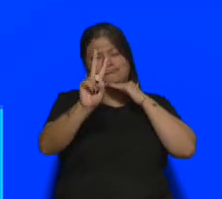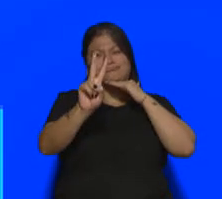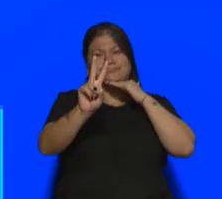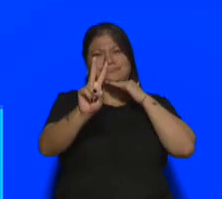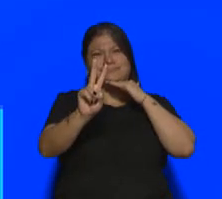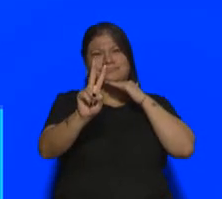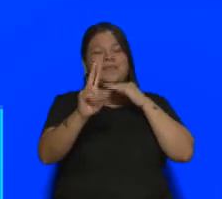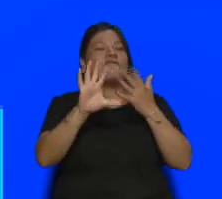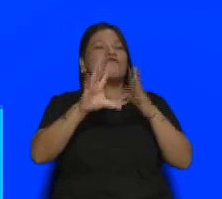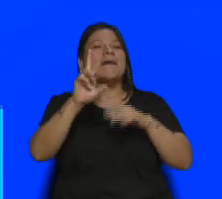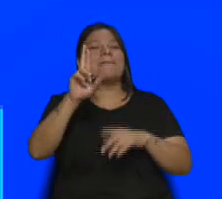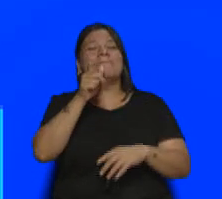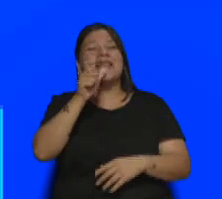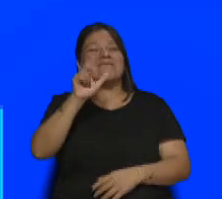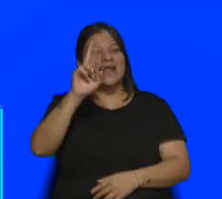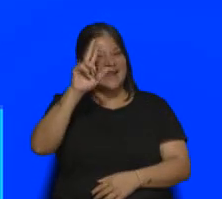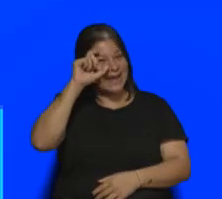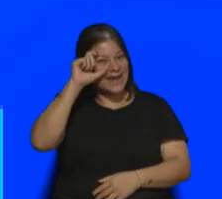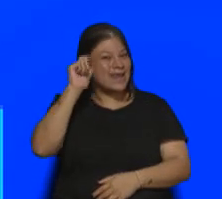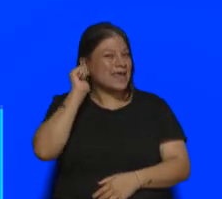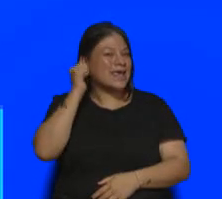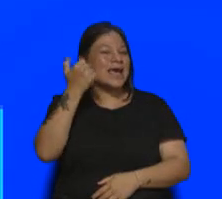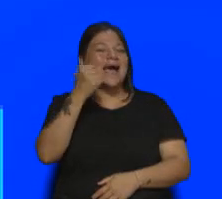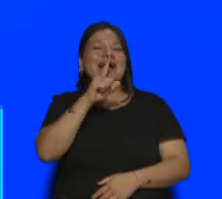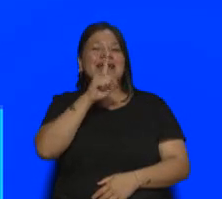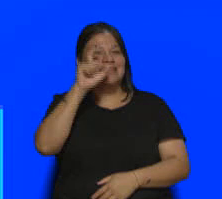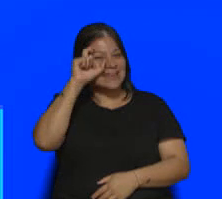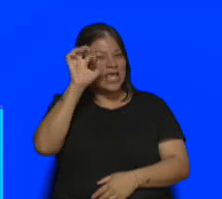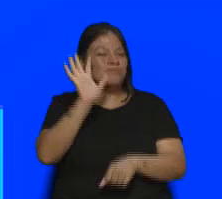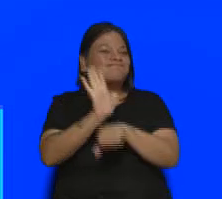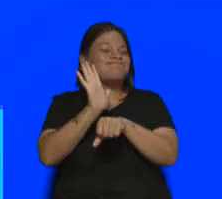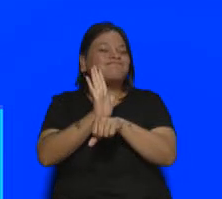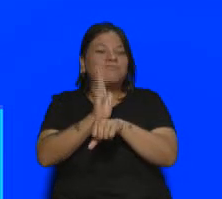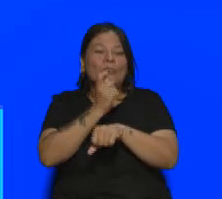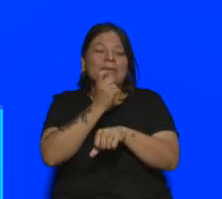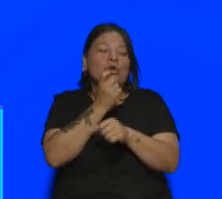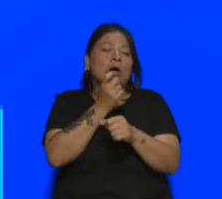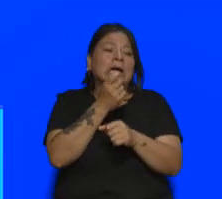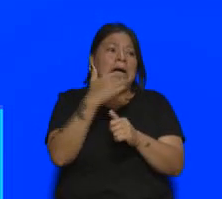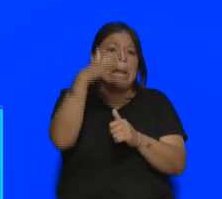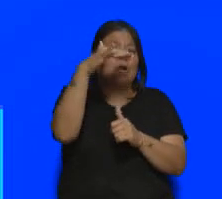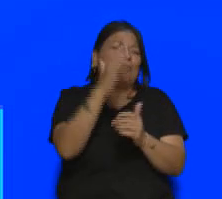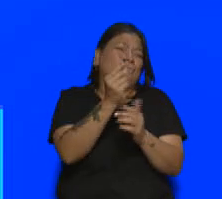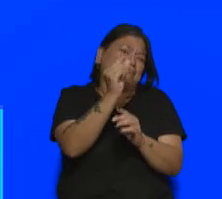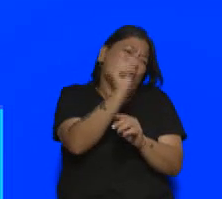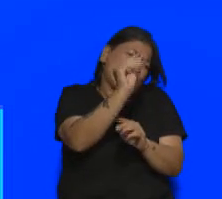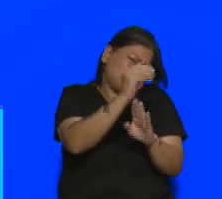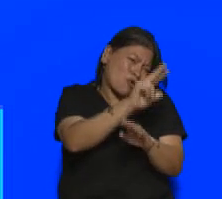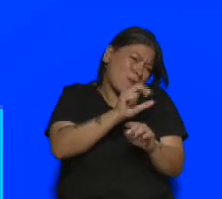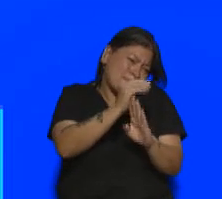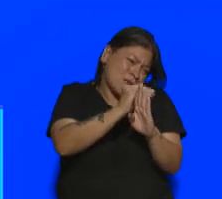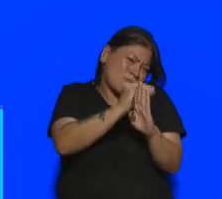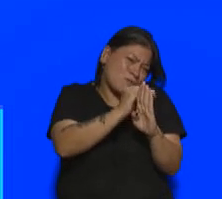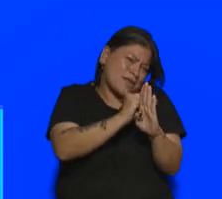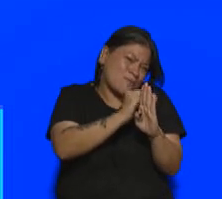el regateo es como que está habilitado en esta oportunidad en función de una situación que es compleja de sortear